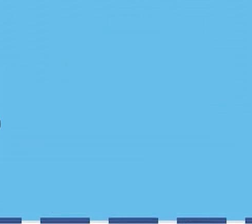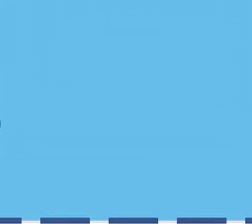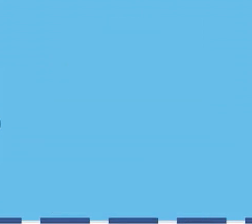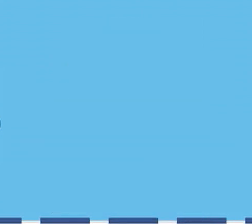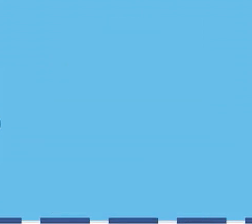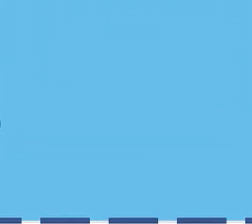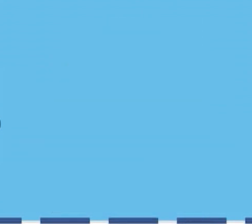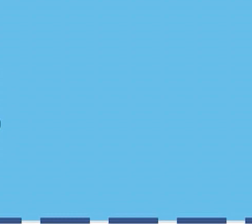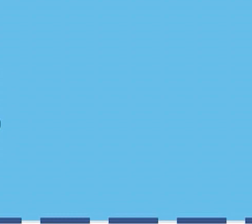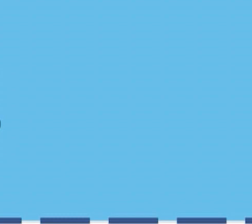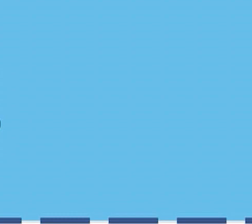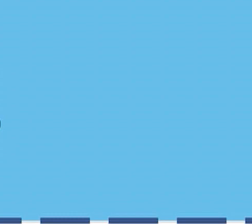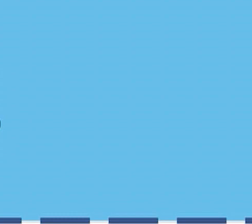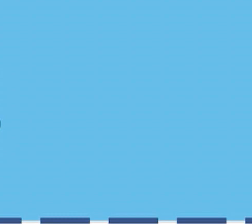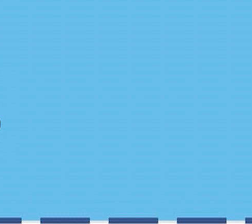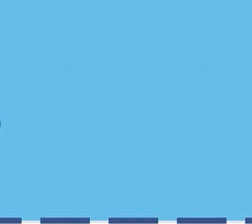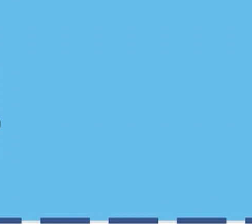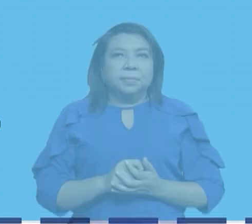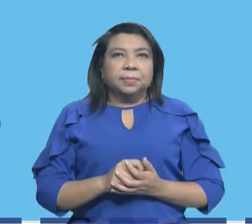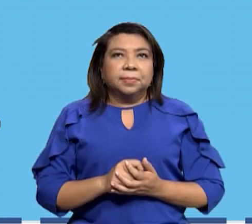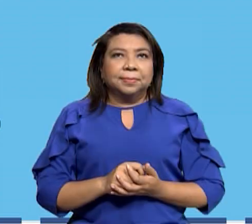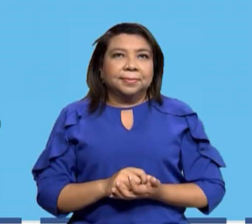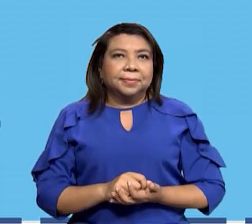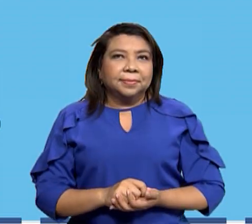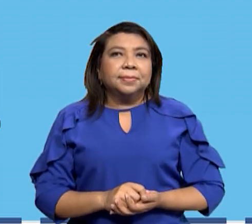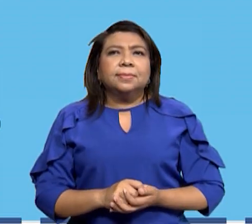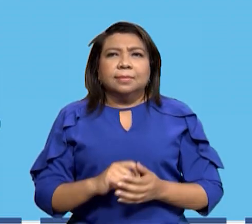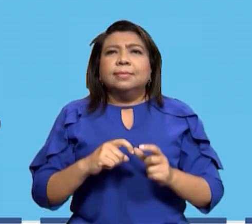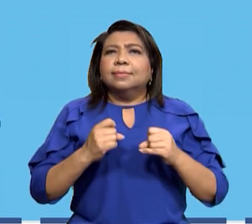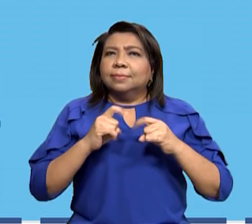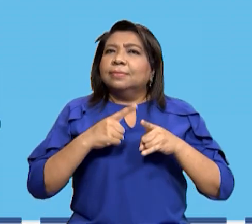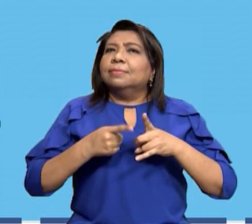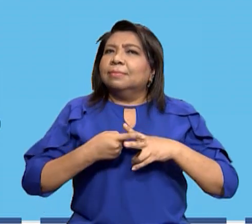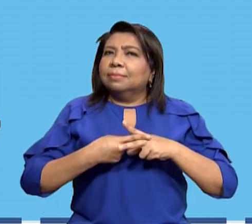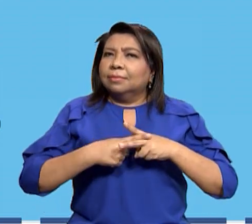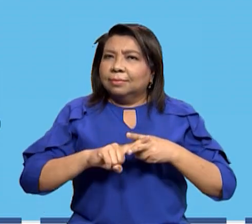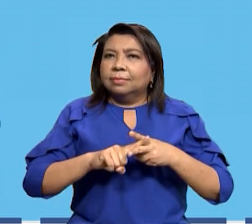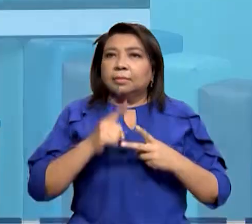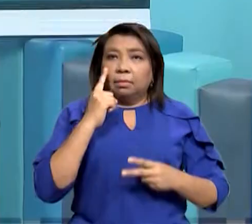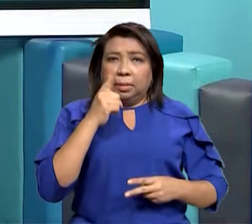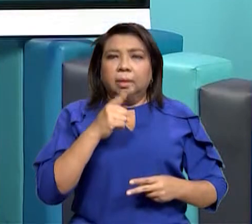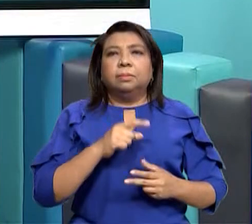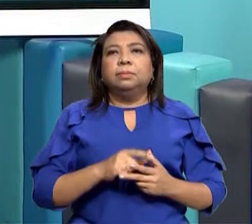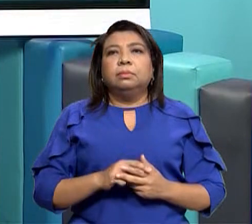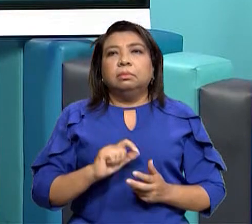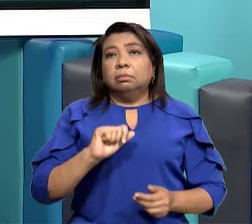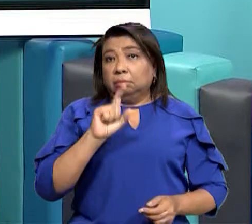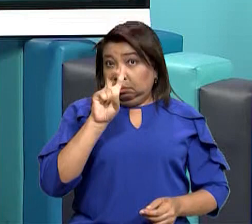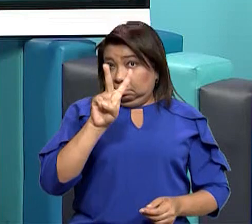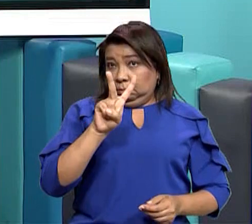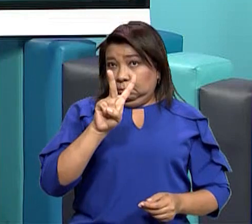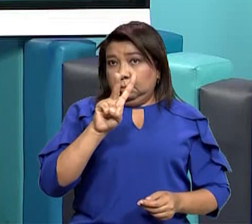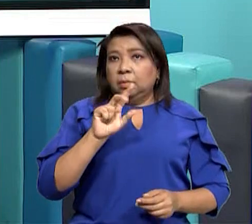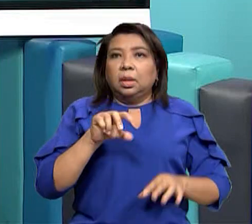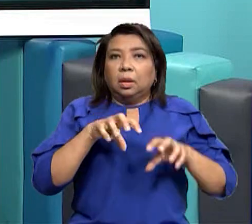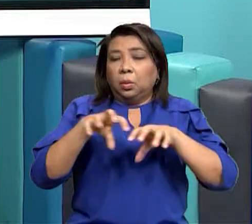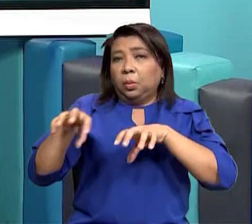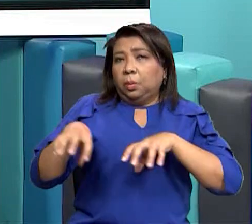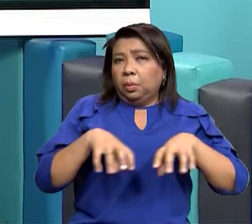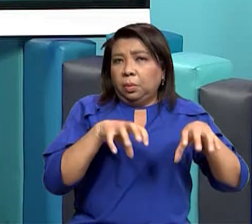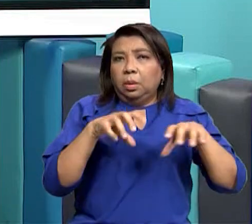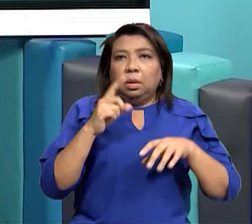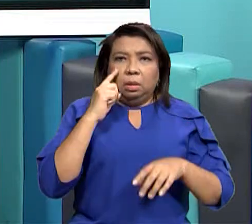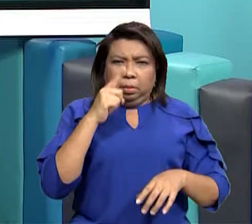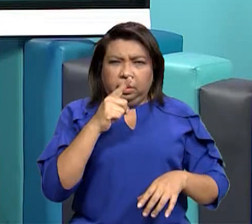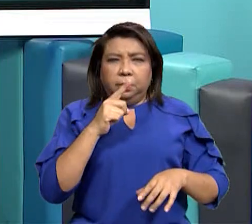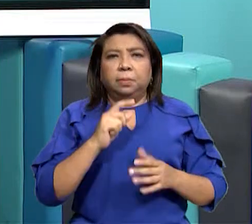comenzar Iniciar nuevamente Nuestro repaso Nuestro concepto De una manera diferente De otra manera distinta No es necesario que hagas las